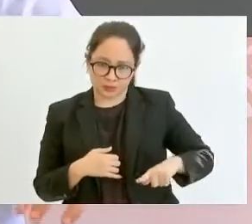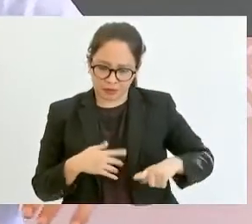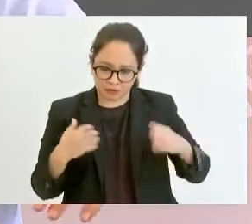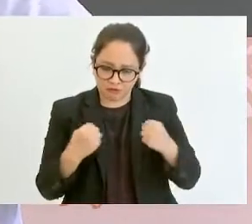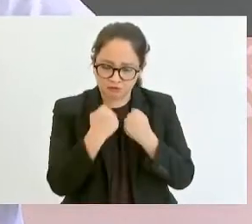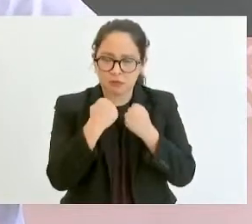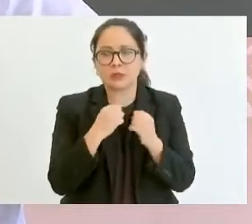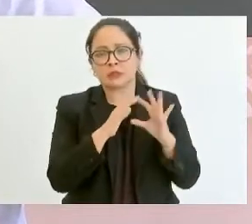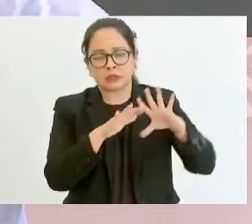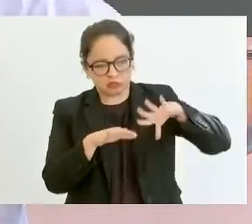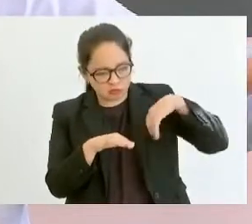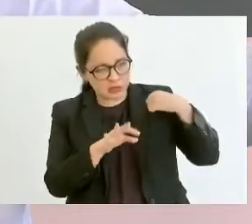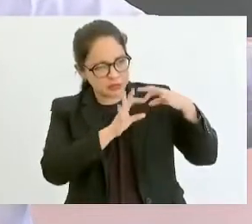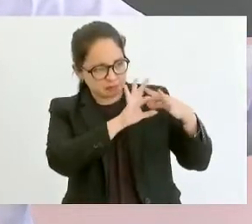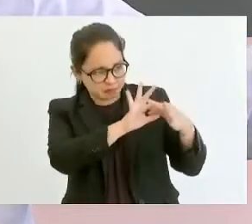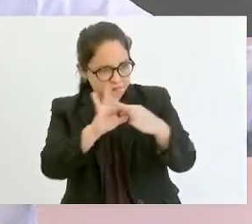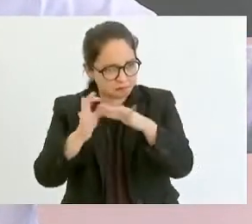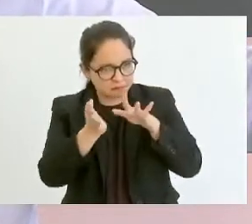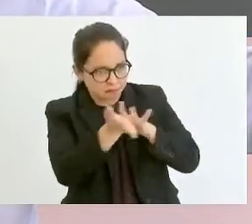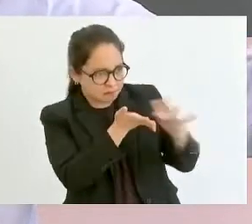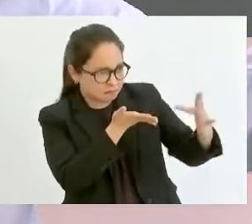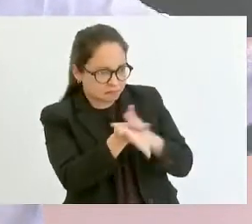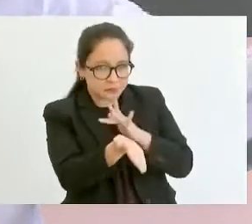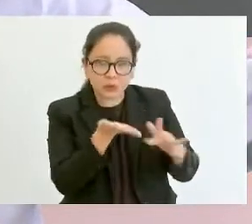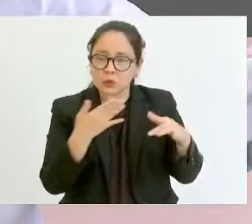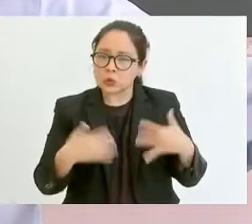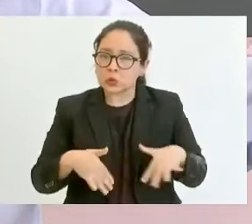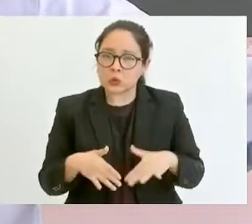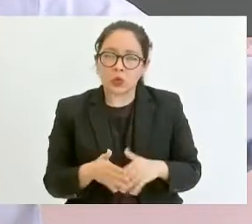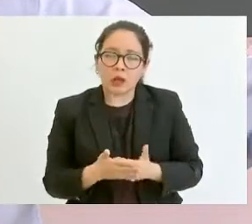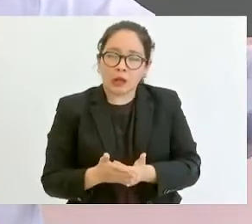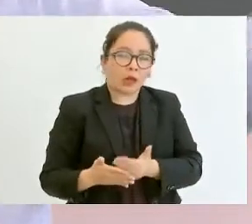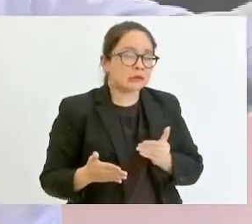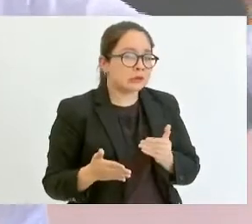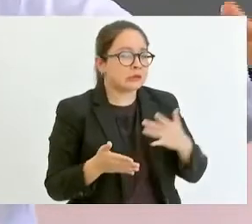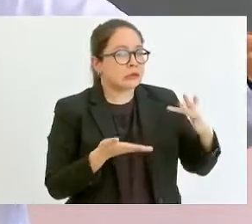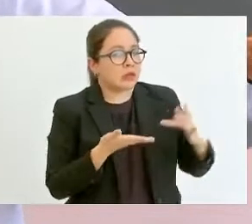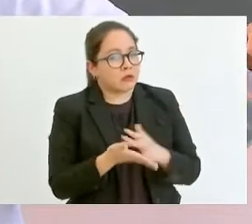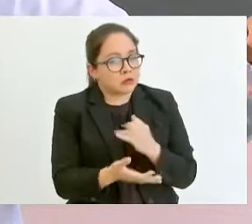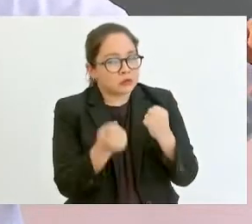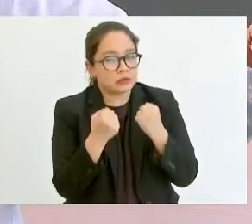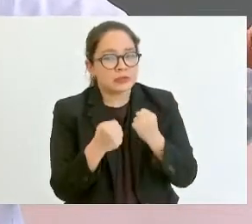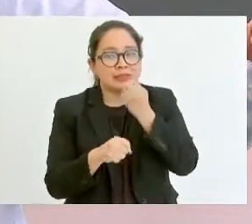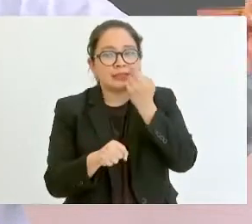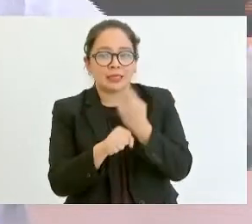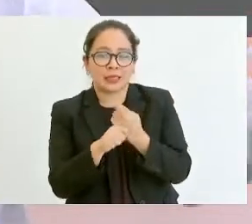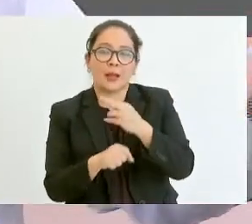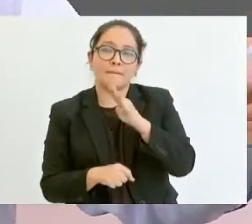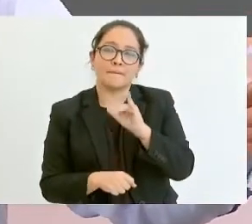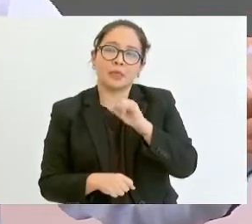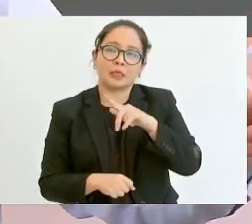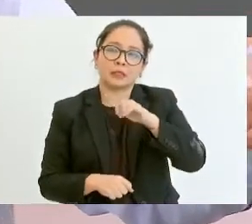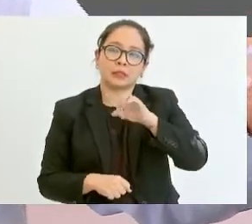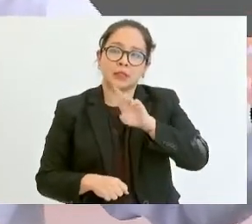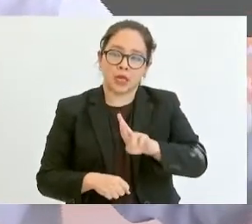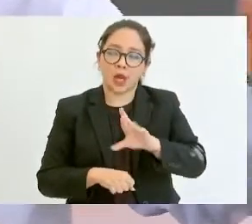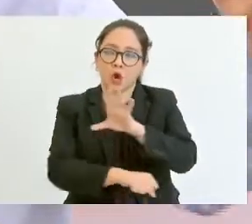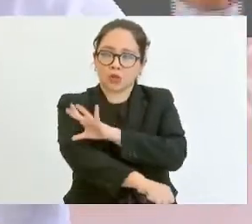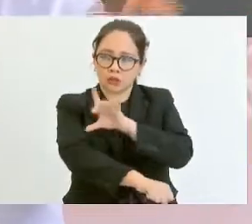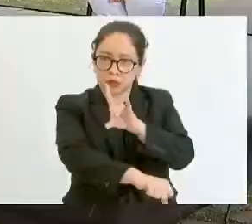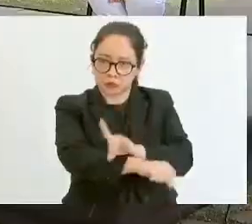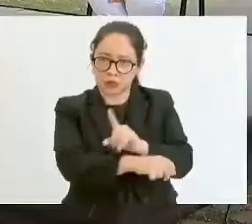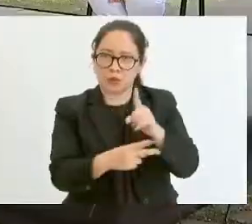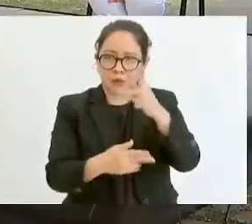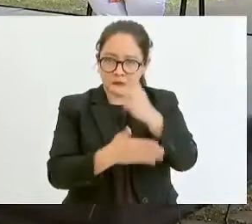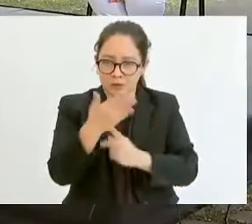resultado que hemos obtenido se debe en muy buena medida por el apoyo de la Secretaría de Bienestar, de la coordinación de programas de